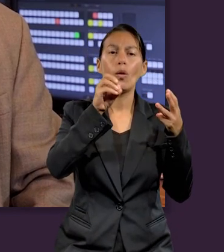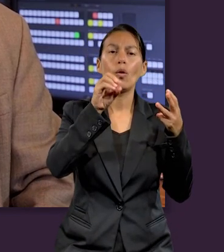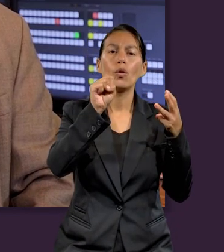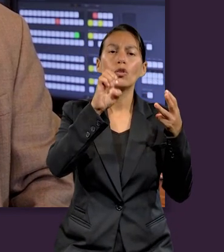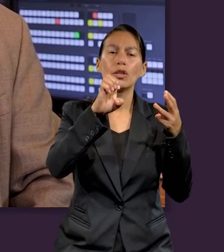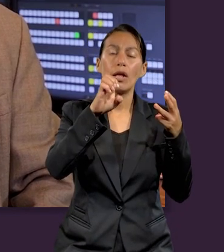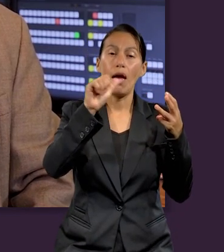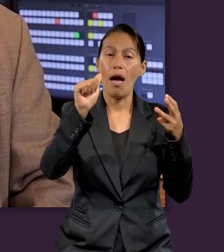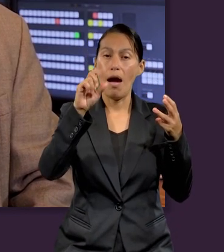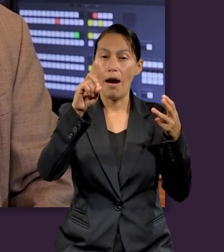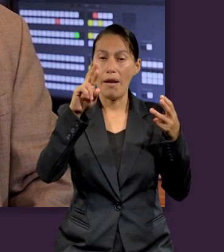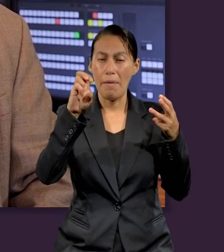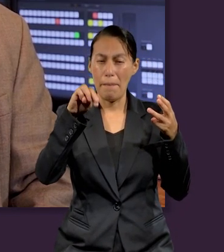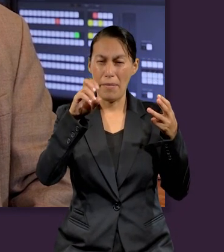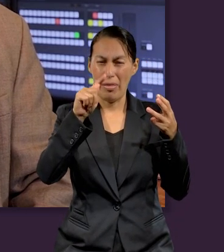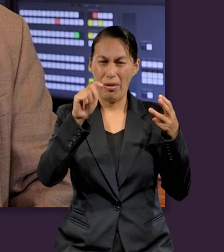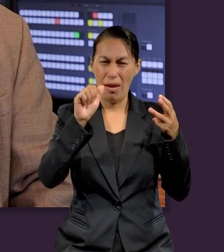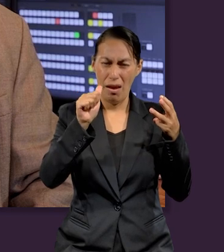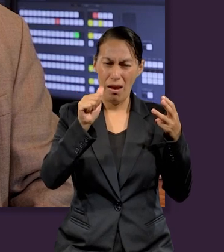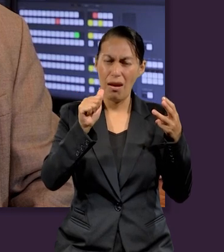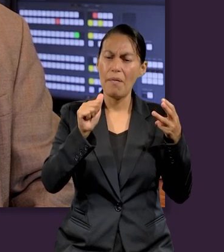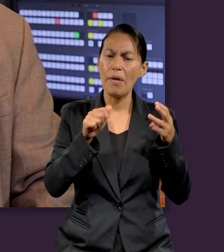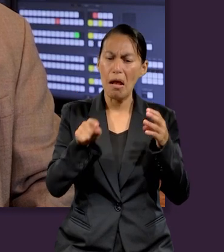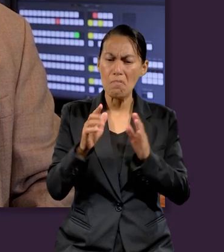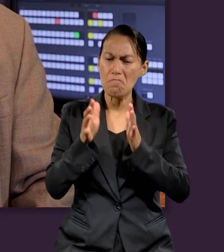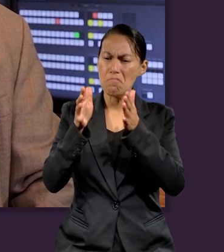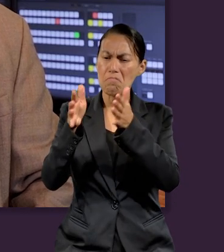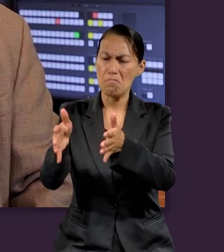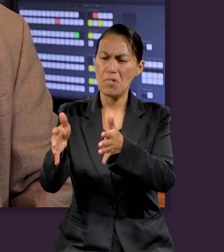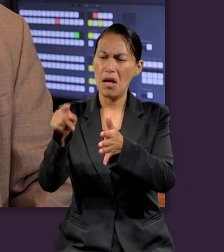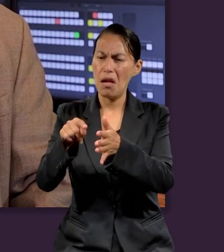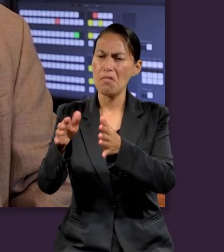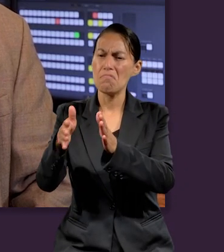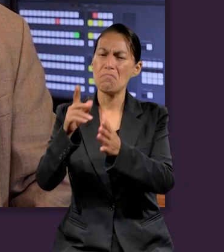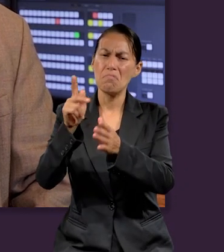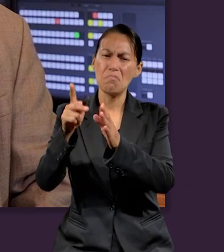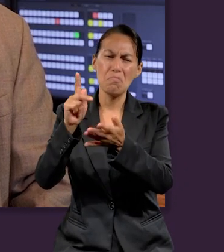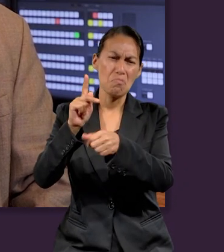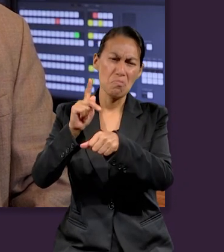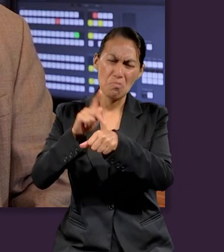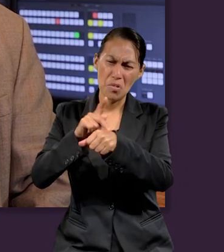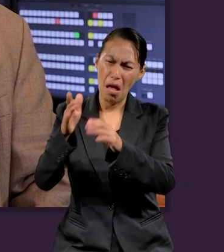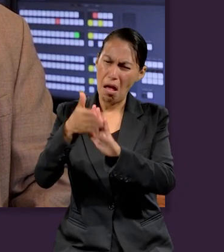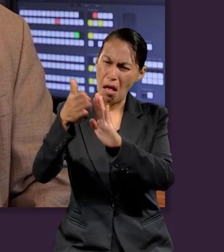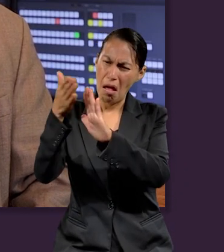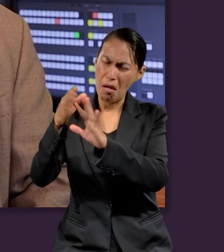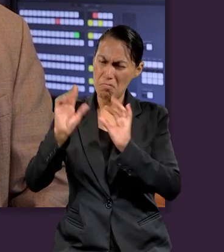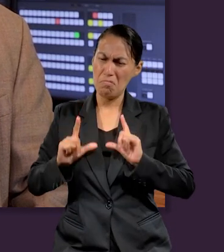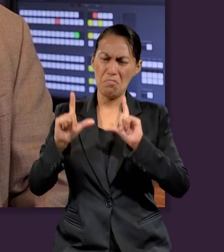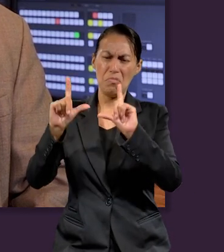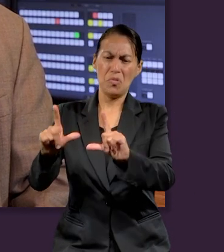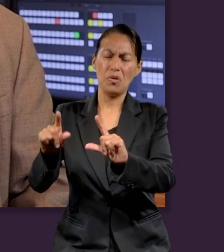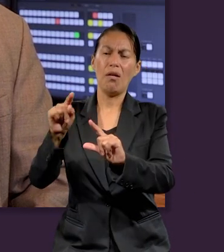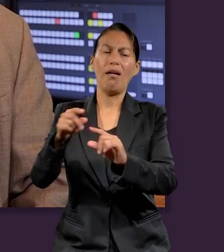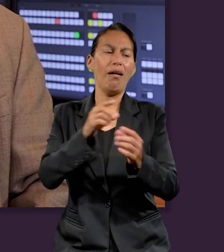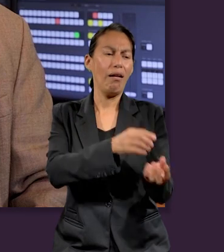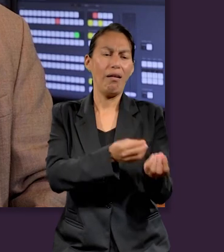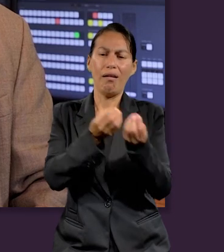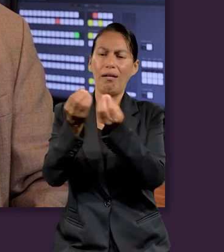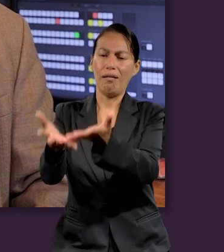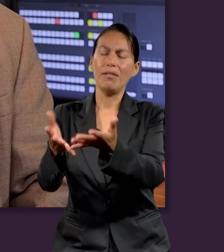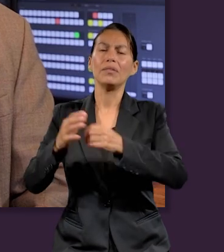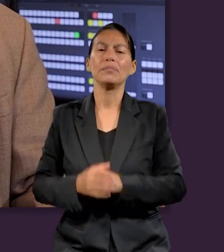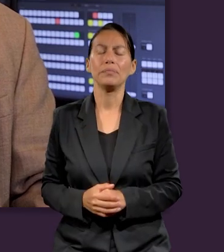José de Arimatea le dio al Señor Jesús una cueva nueva labrada en la roca.